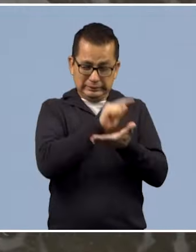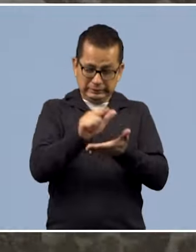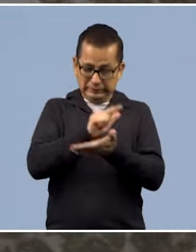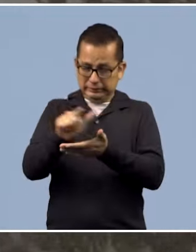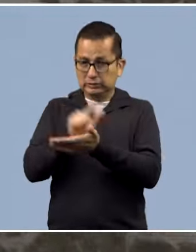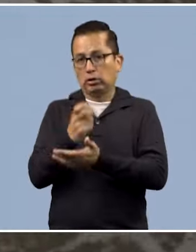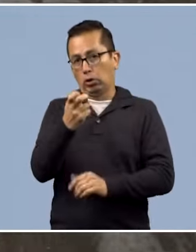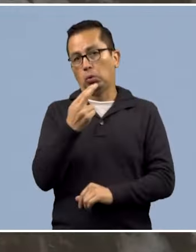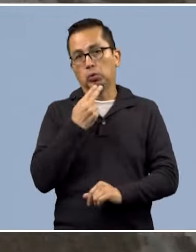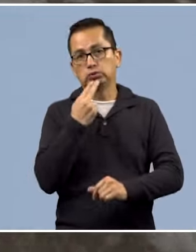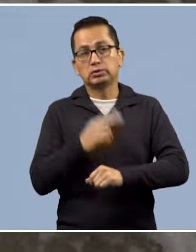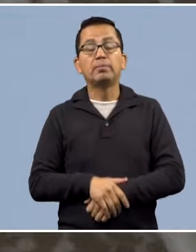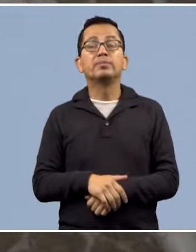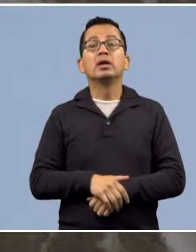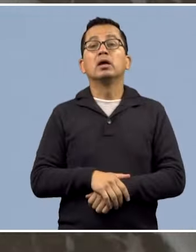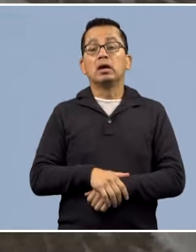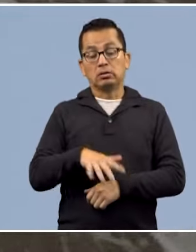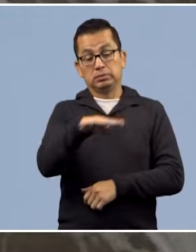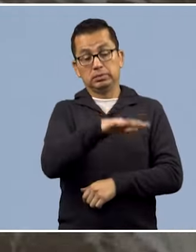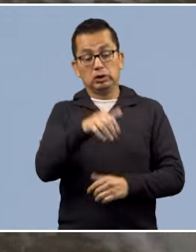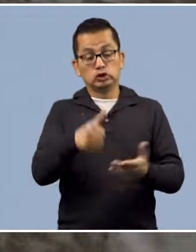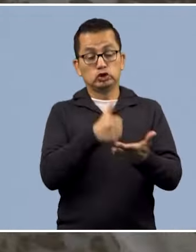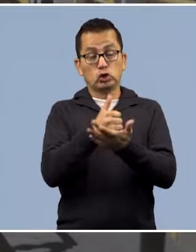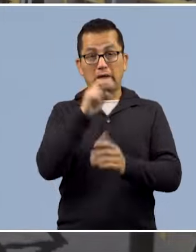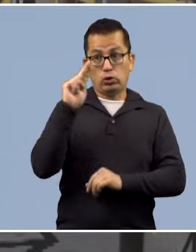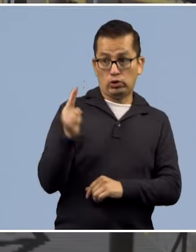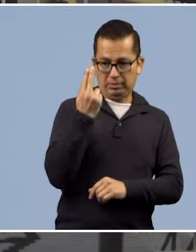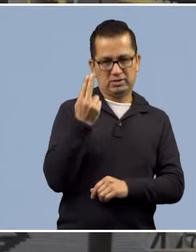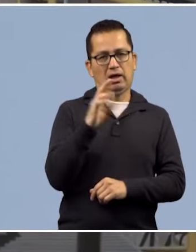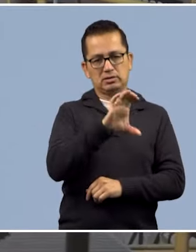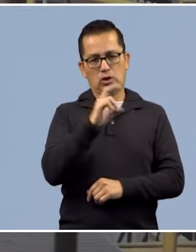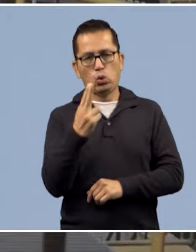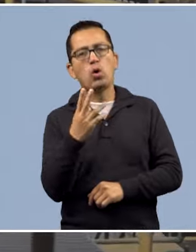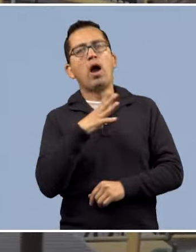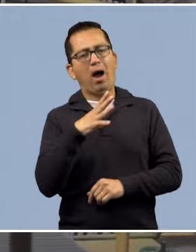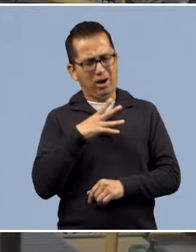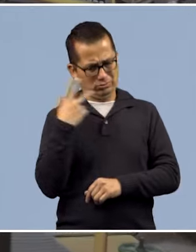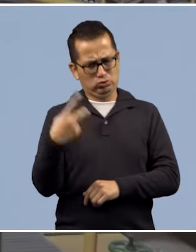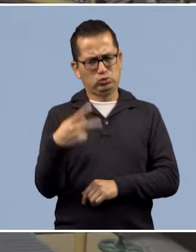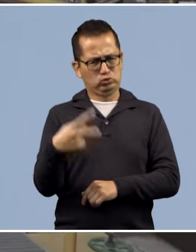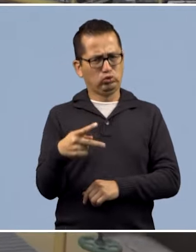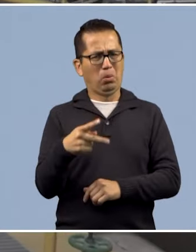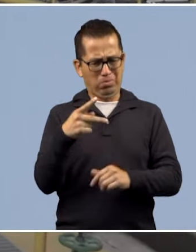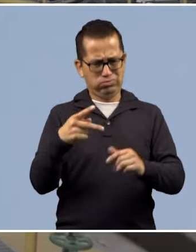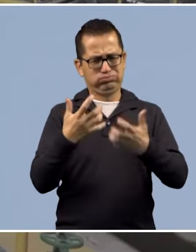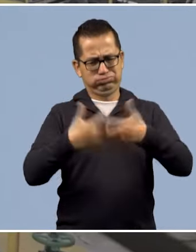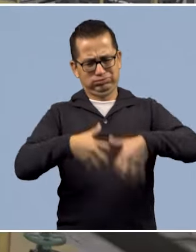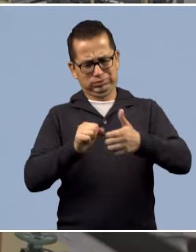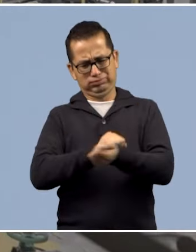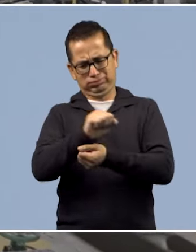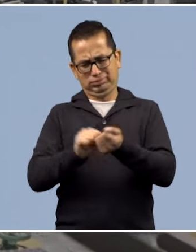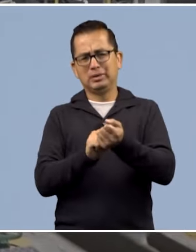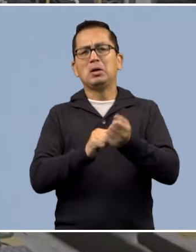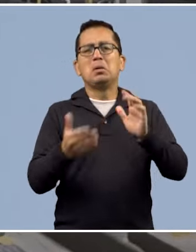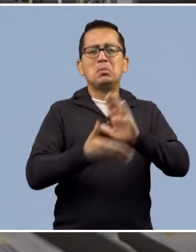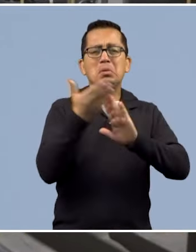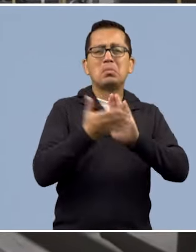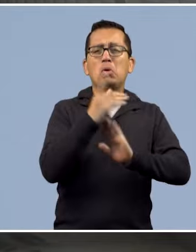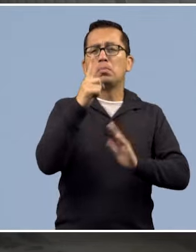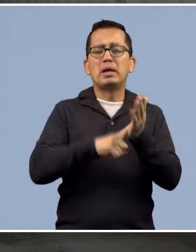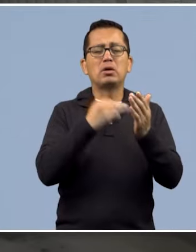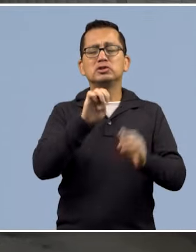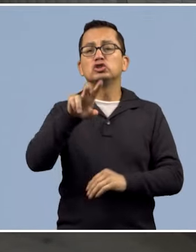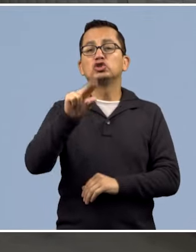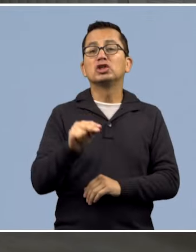Ciudad Universitaria cuenta con su propia planta de tratamiento de agua, diseñada a fines de los años 70 y que opera desde 1982.